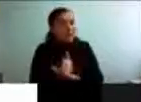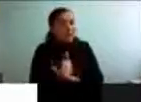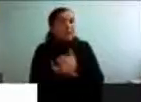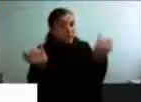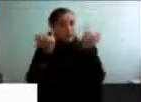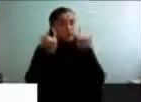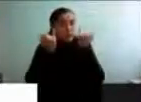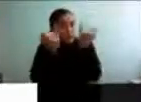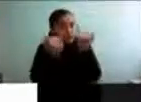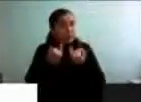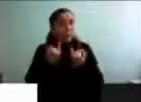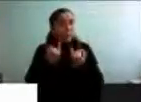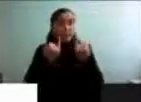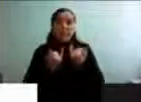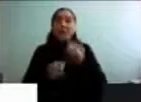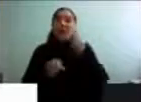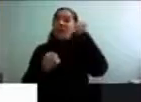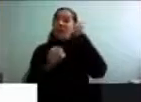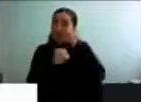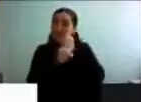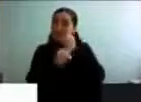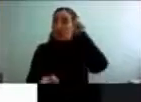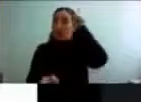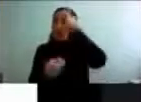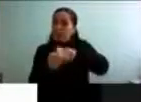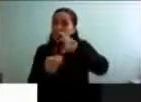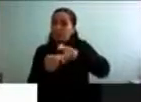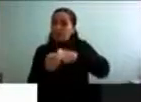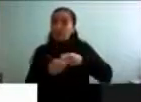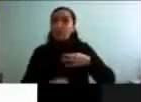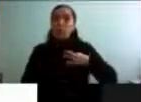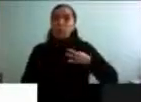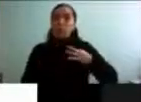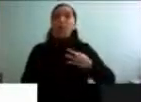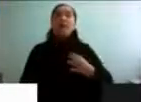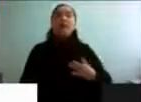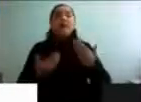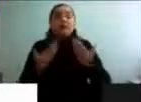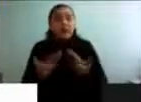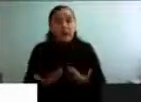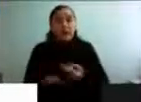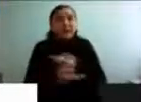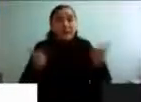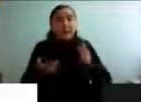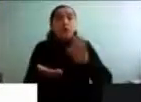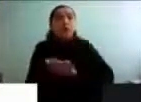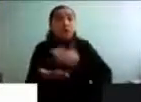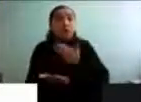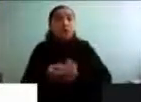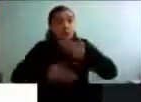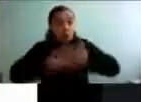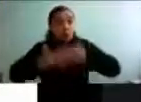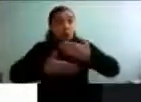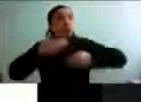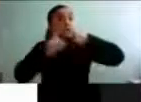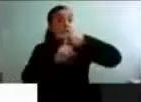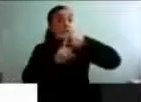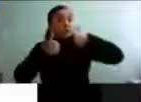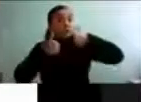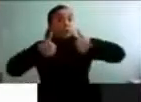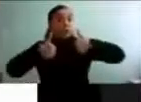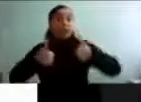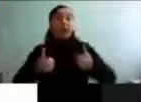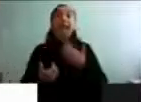el trabajo y participación ciudadana, que los servicios sociales de la salud funcionen como tienen que funcionar, y por supuesto los